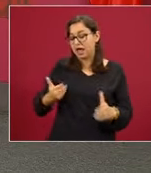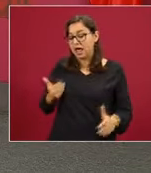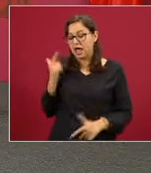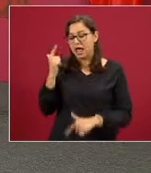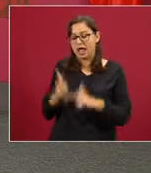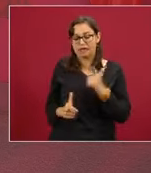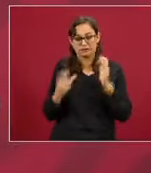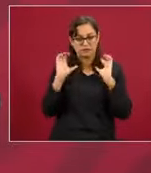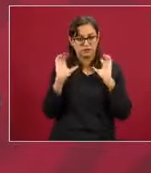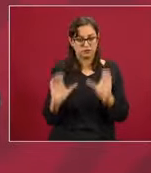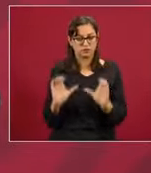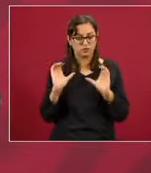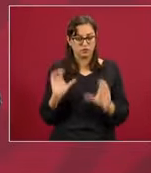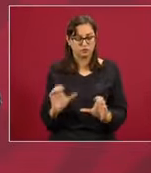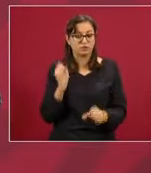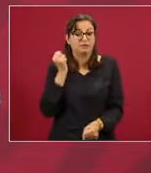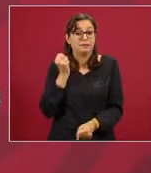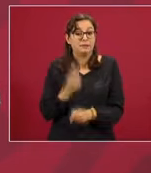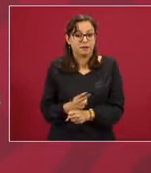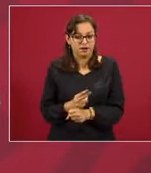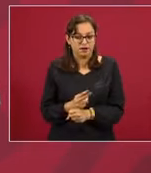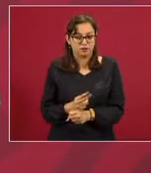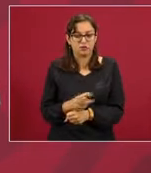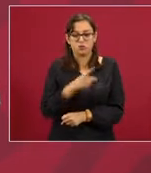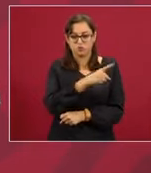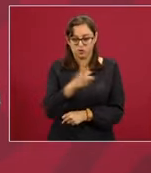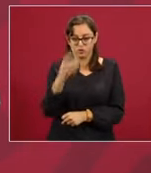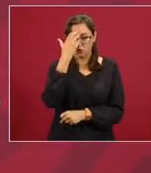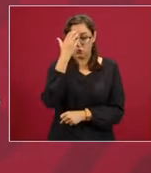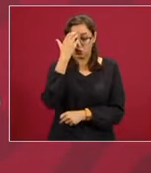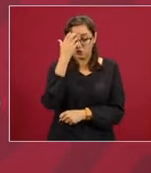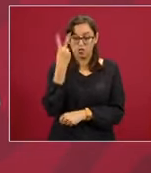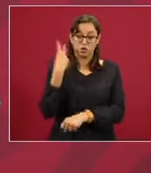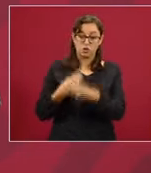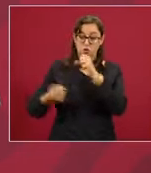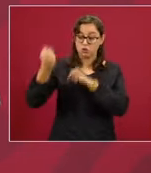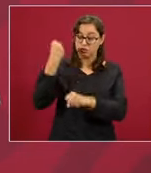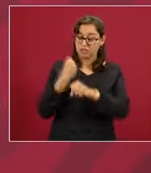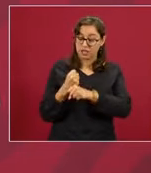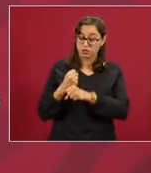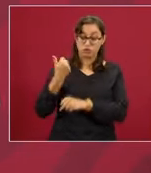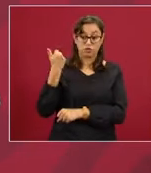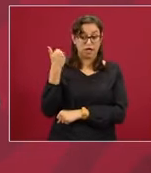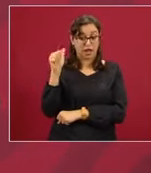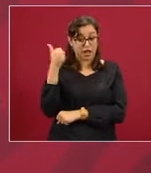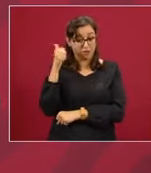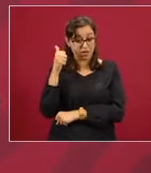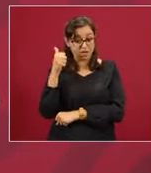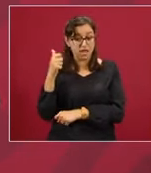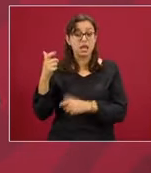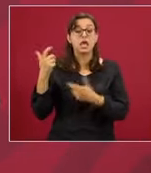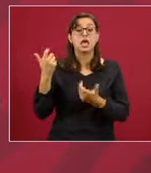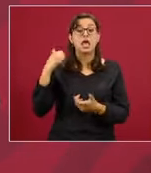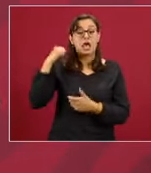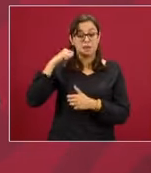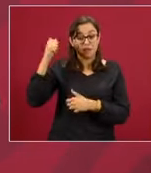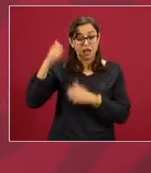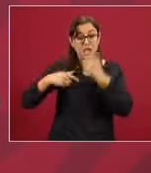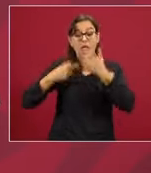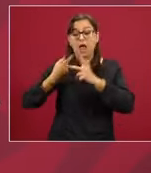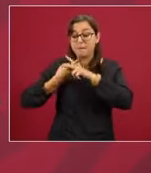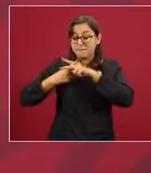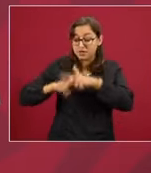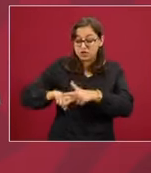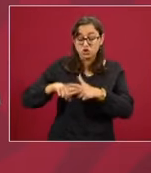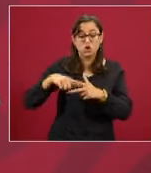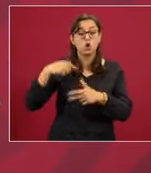conocen, que desde abril del año antepasado se disparó en México como país referente y de